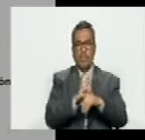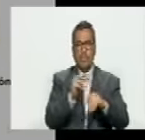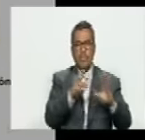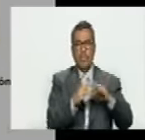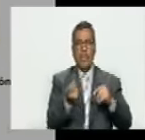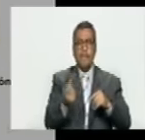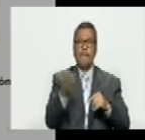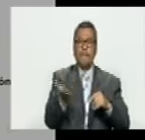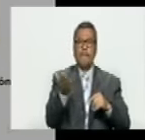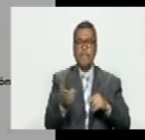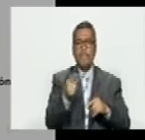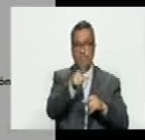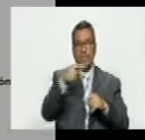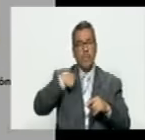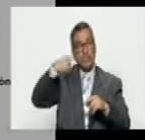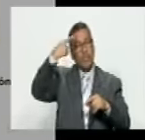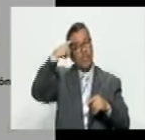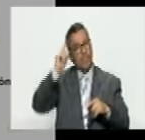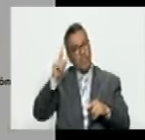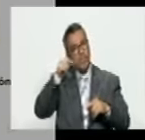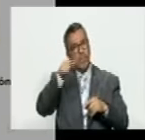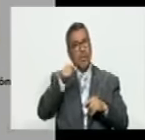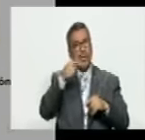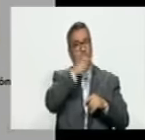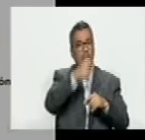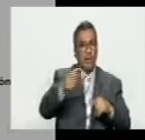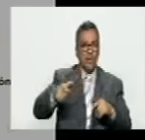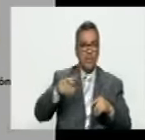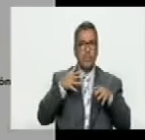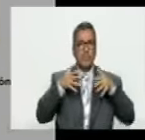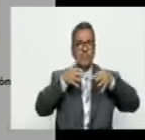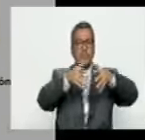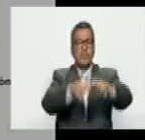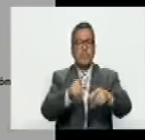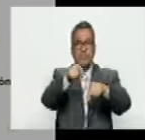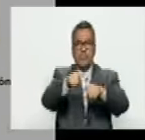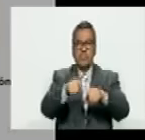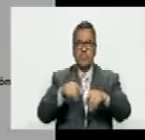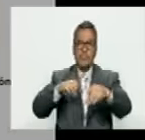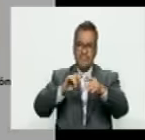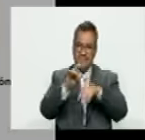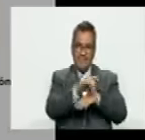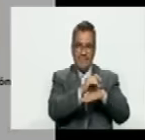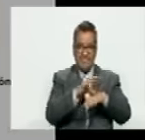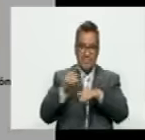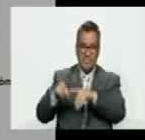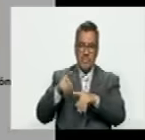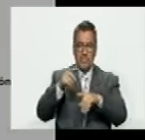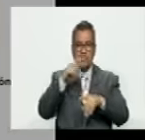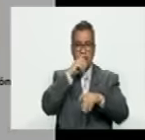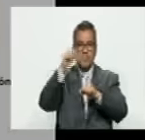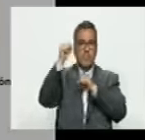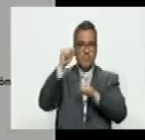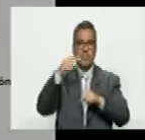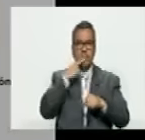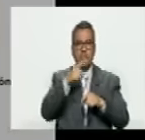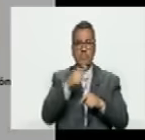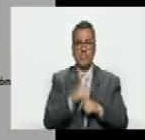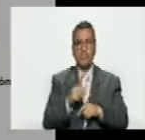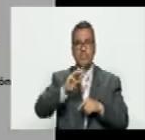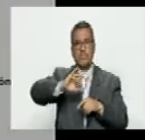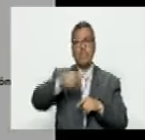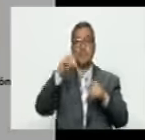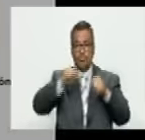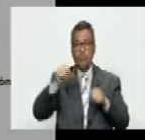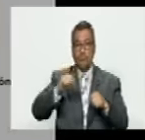importante es ¿usted cree que debe el pueblo entrar a Miraflores y sacar a patadas a Maduro y Guaidó